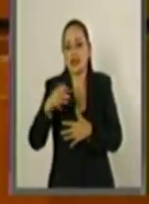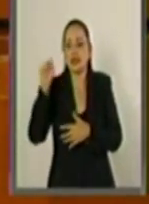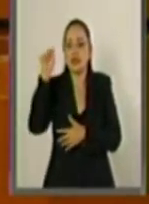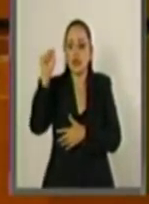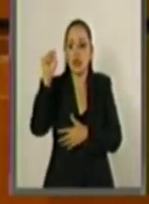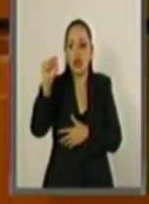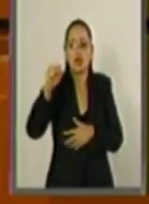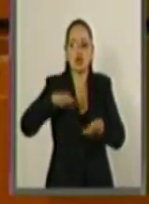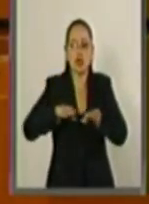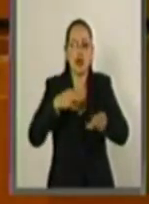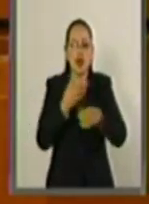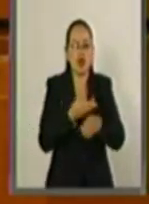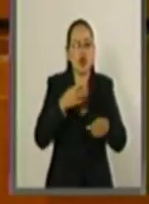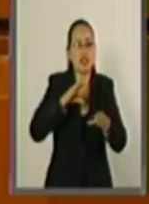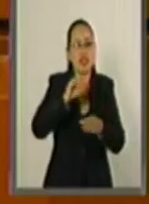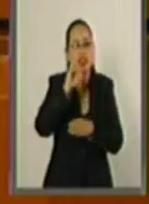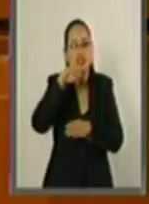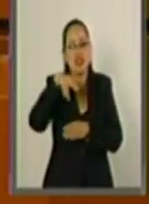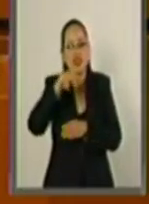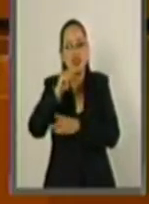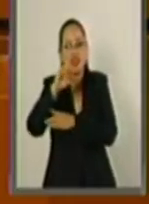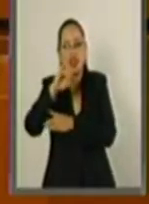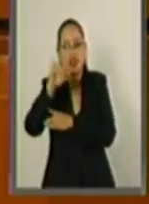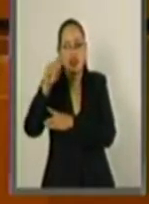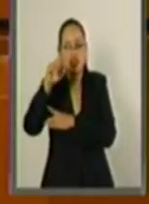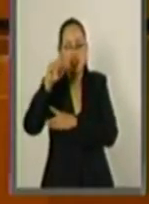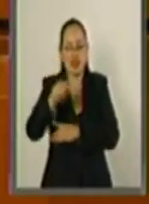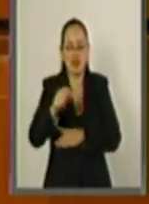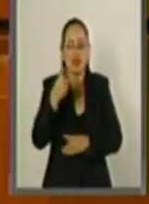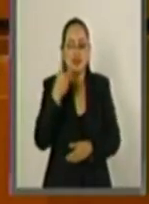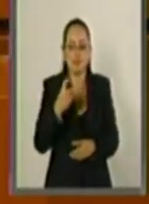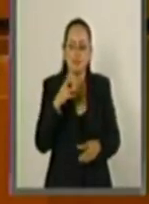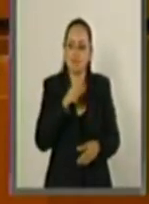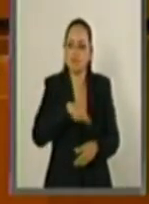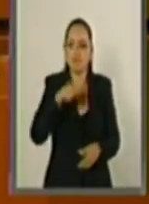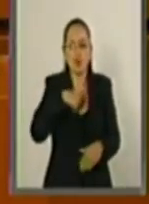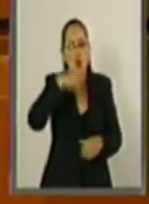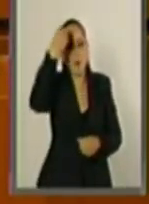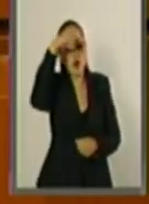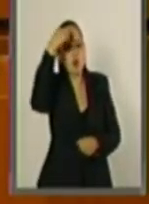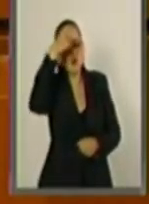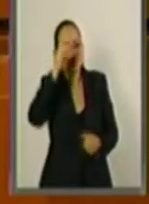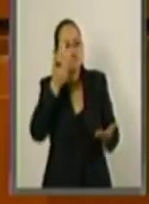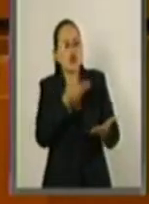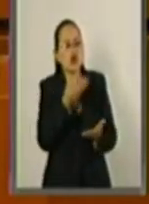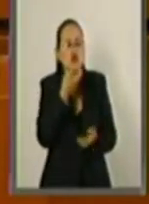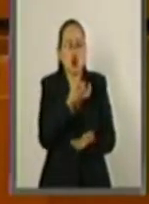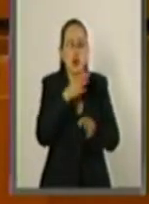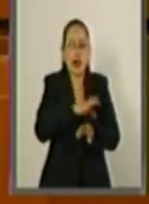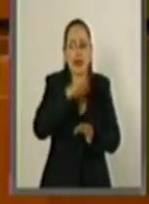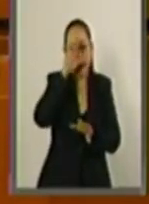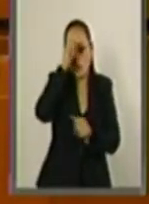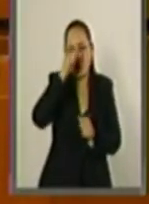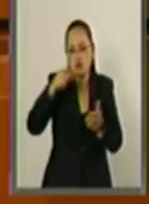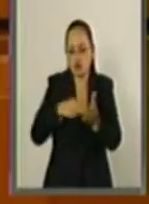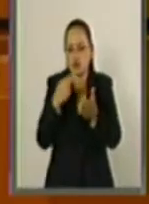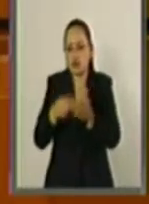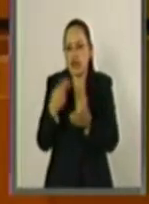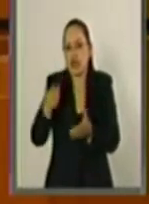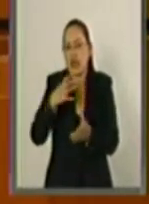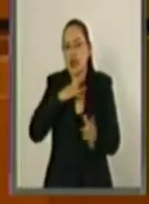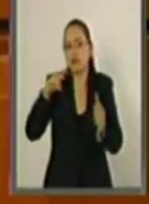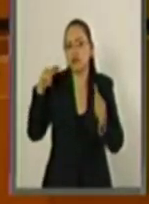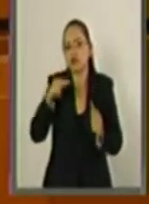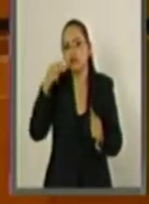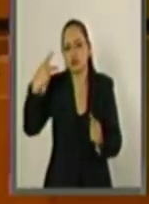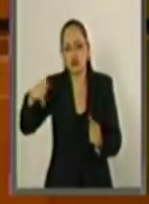de Trabajadores de Interjet. Todos ellos en este importante escenario vertieron su opinión sobre el acuerdo y hablaron de las perspectivas que